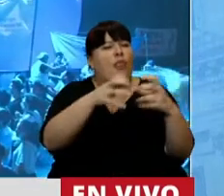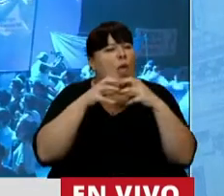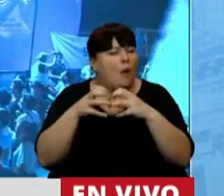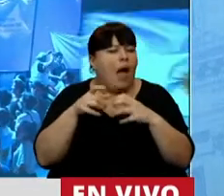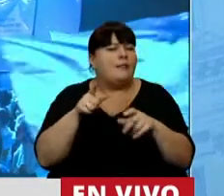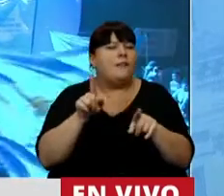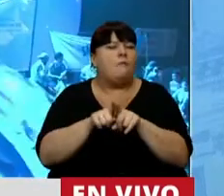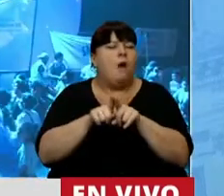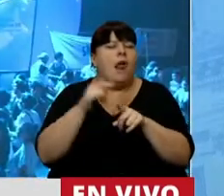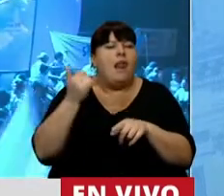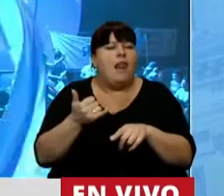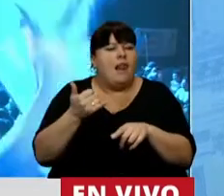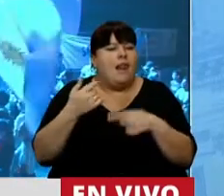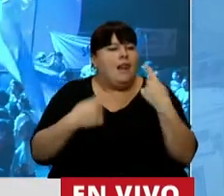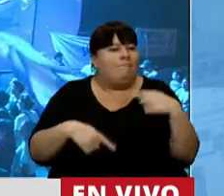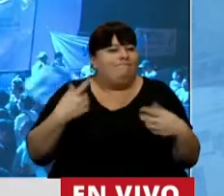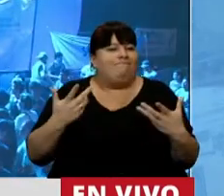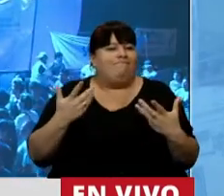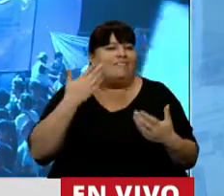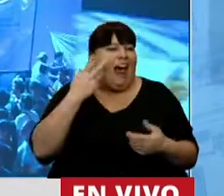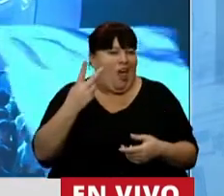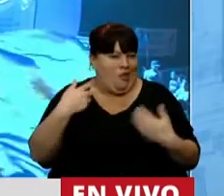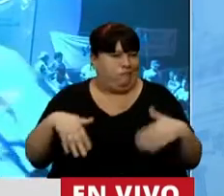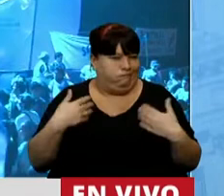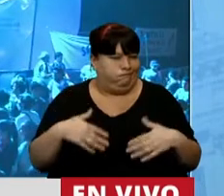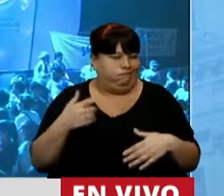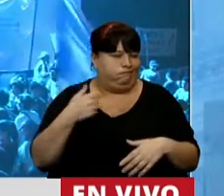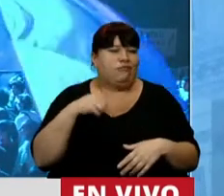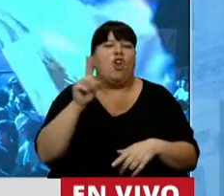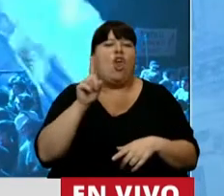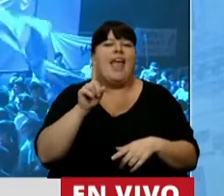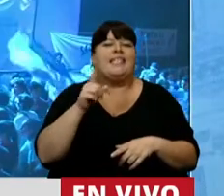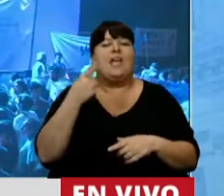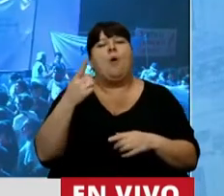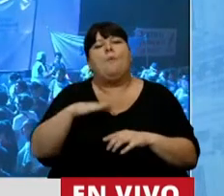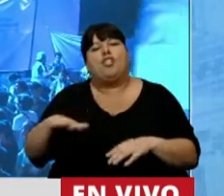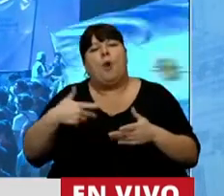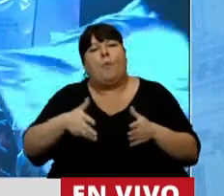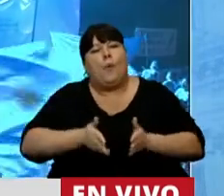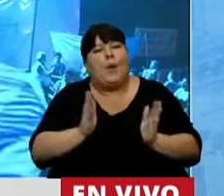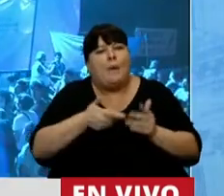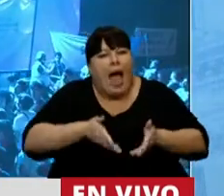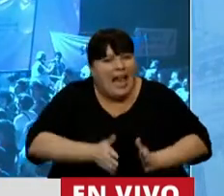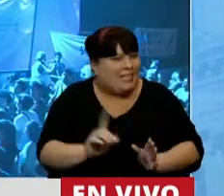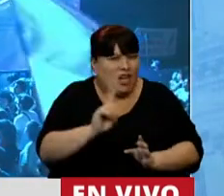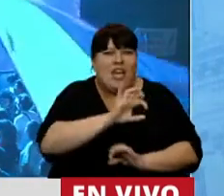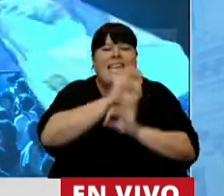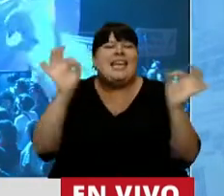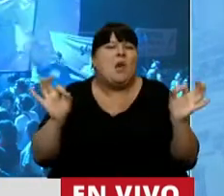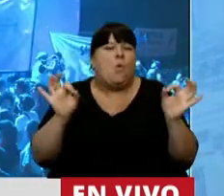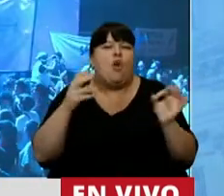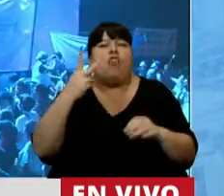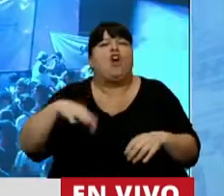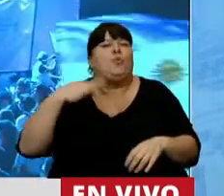está rodeado de mucha hipocresía, creo que no se trata de ningún niño por nacer, creo que no se trata de ninguna